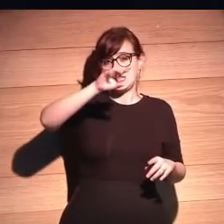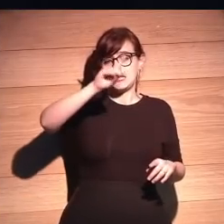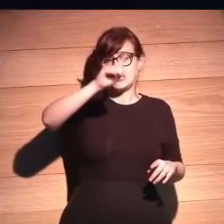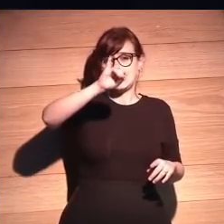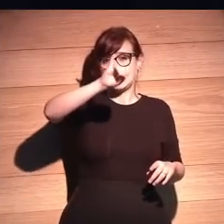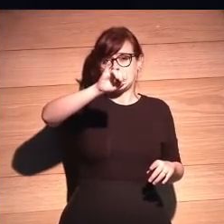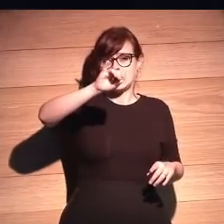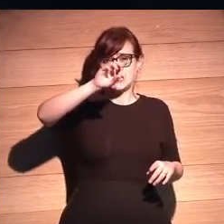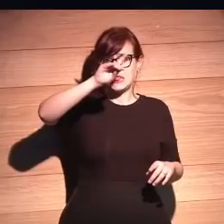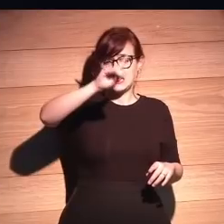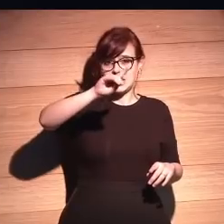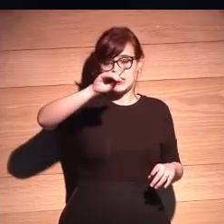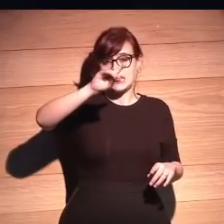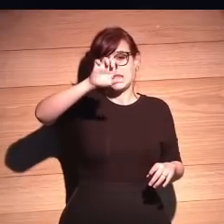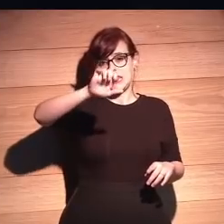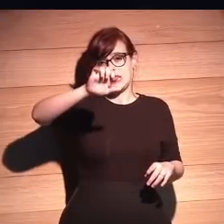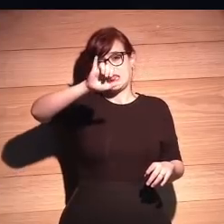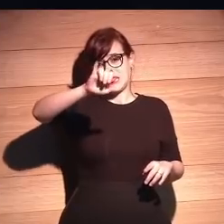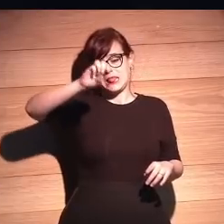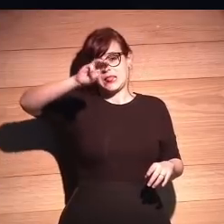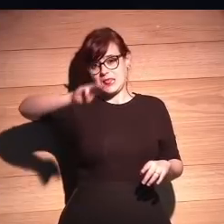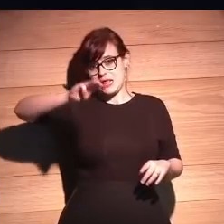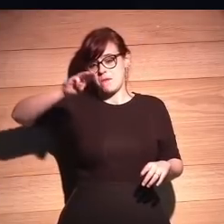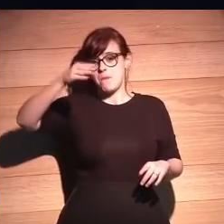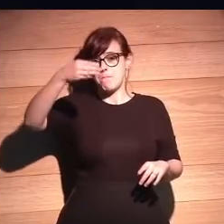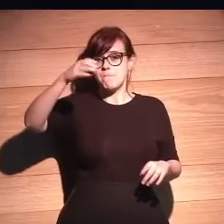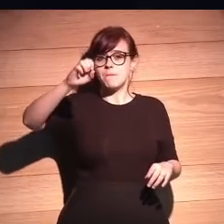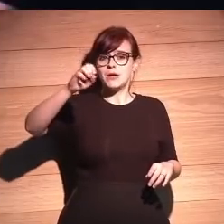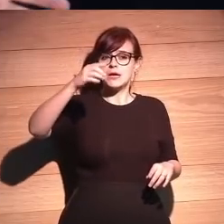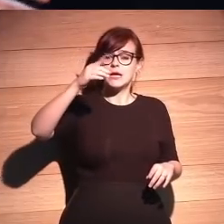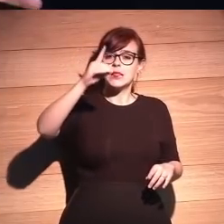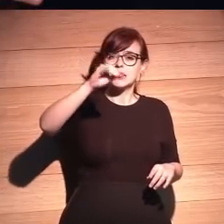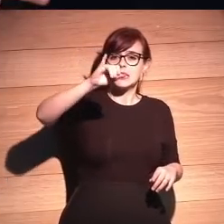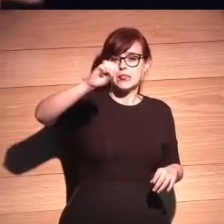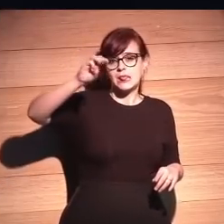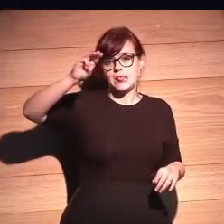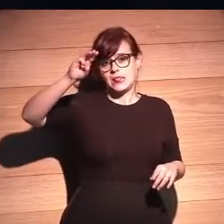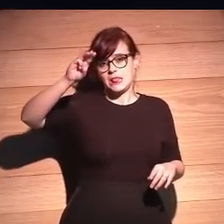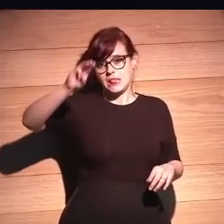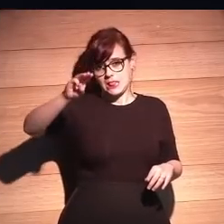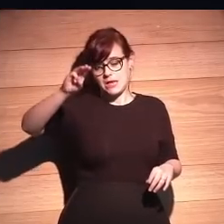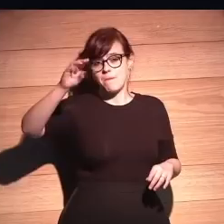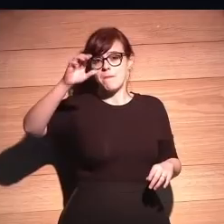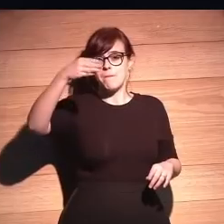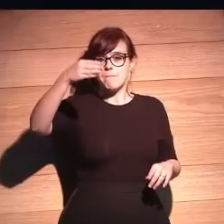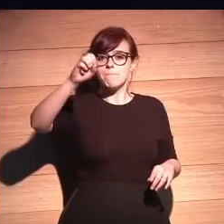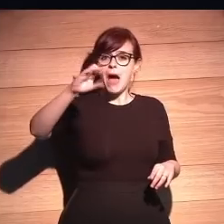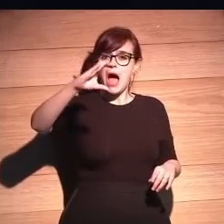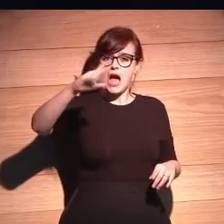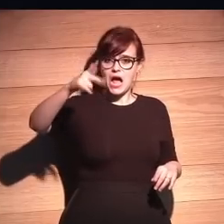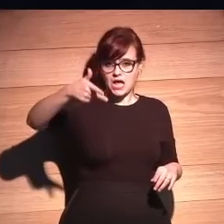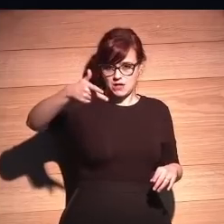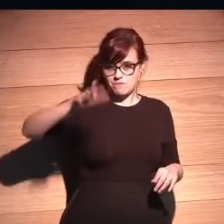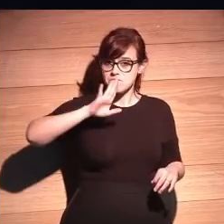Bach. Johann Sebastian Bach. Hay una página que se llama DeepBag, ¿ok? Y se te ponen dos piezas de